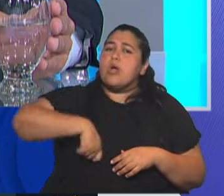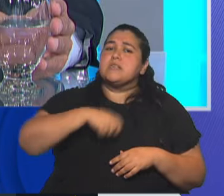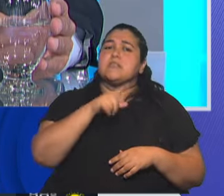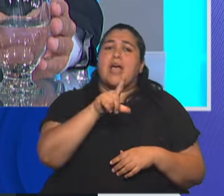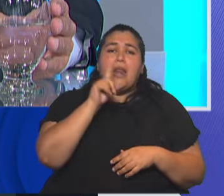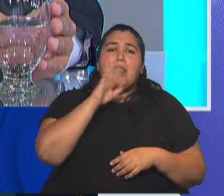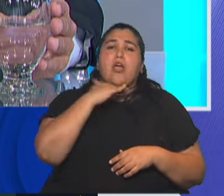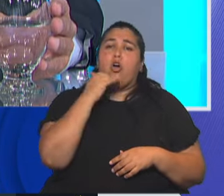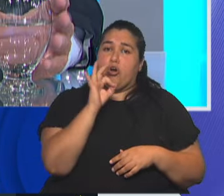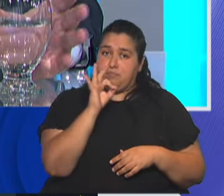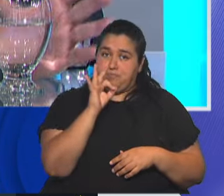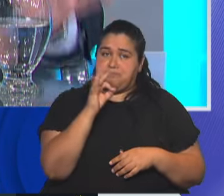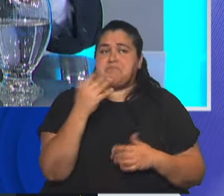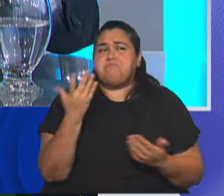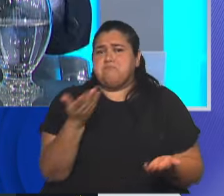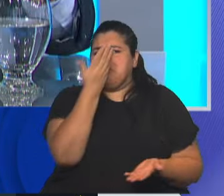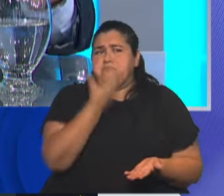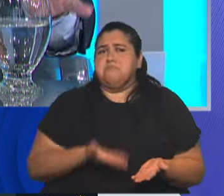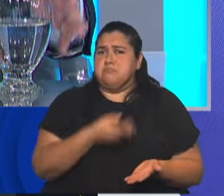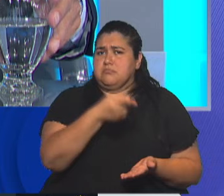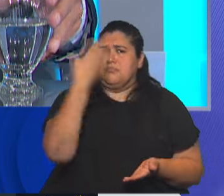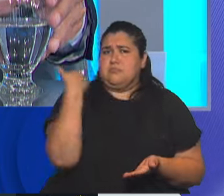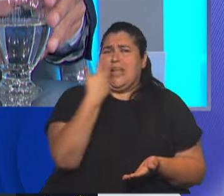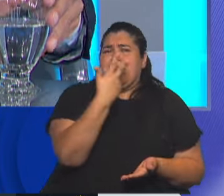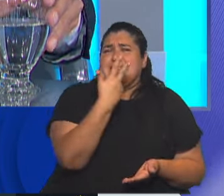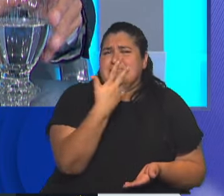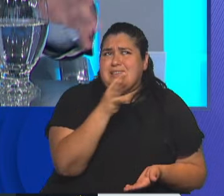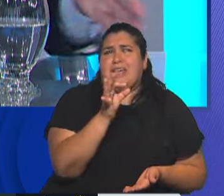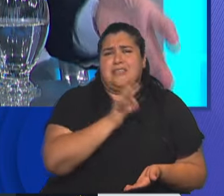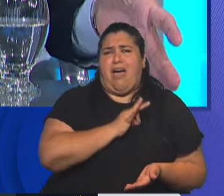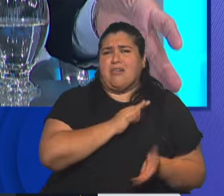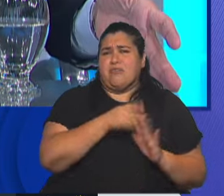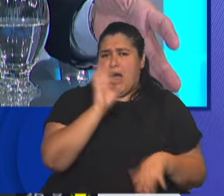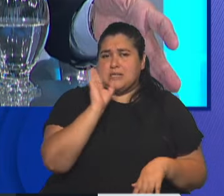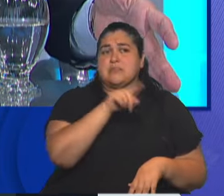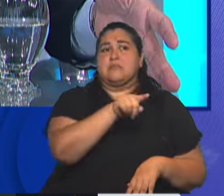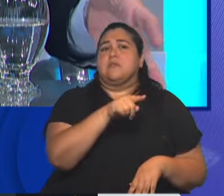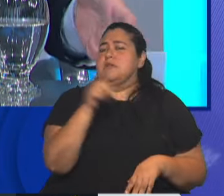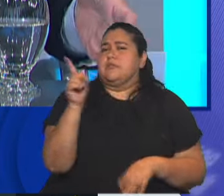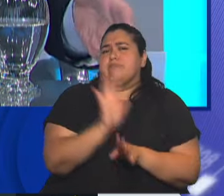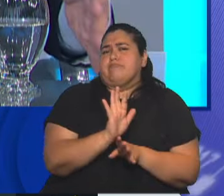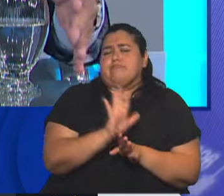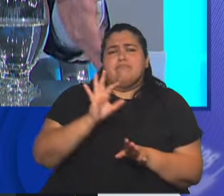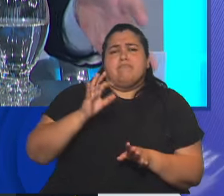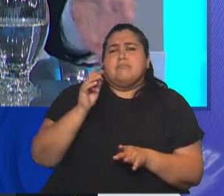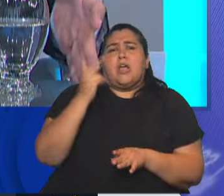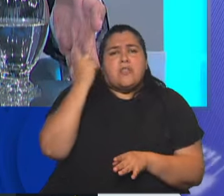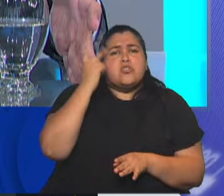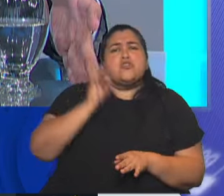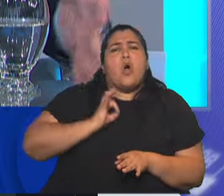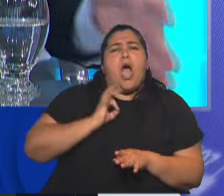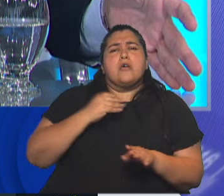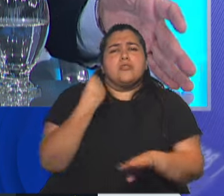Lijo. ¿Por qué es indiscutible? Ariel Lijo es juez hace treinta y pico de años, nació en tribunales desde los dieciocho años,